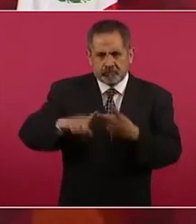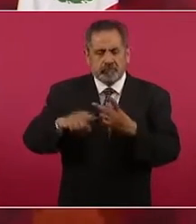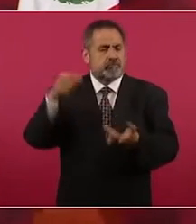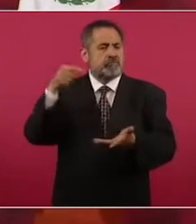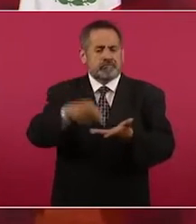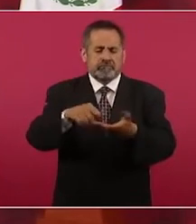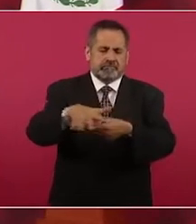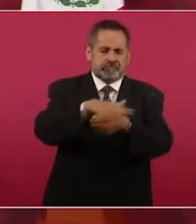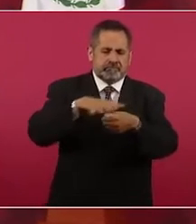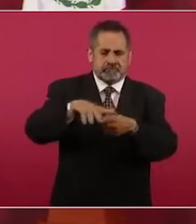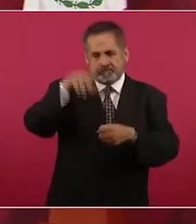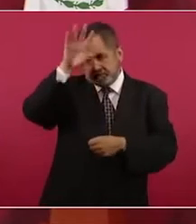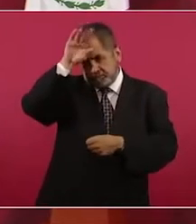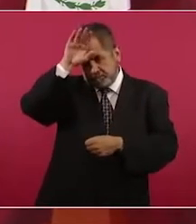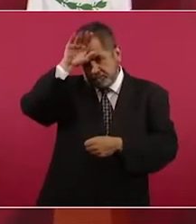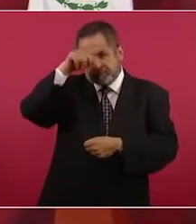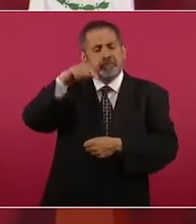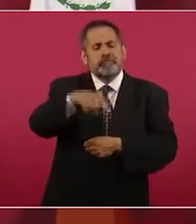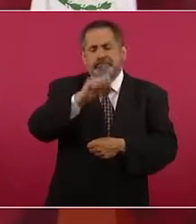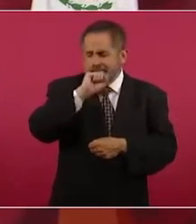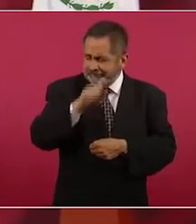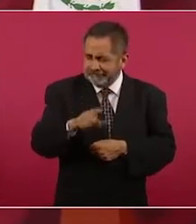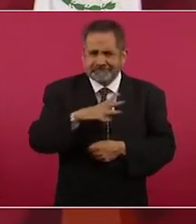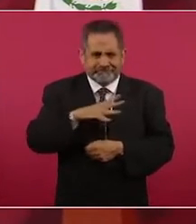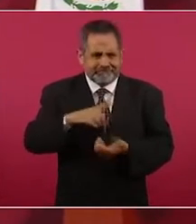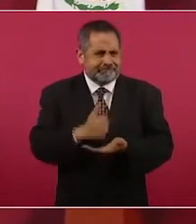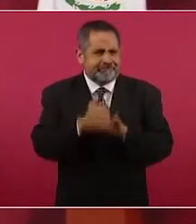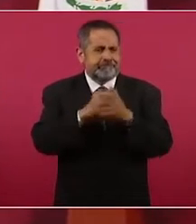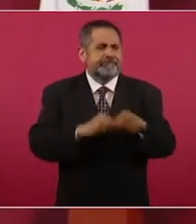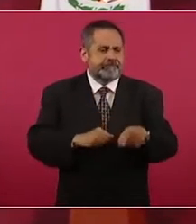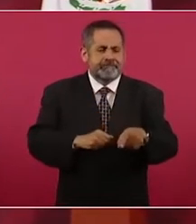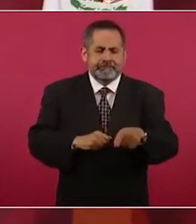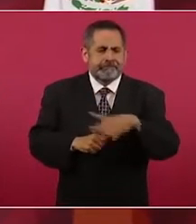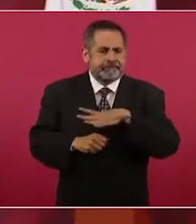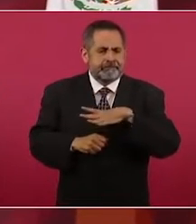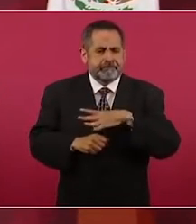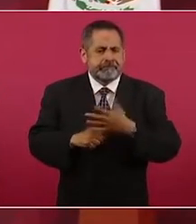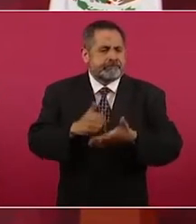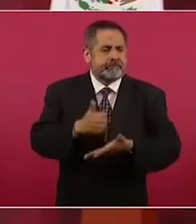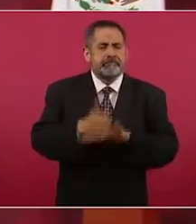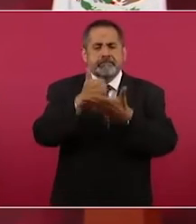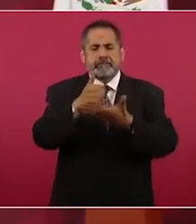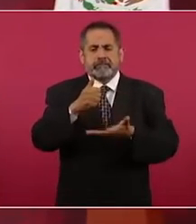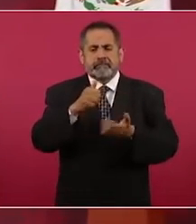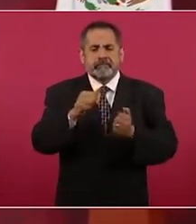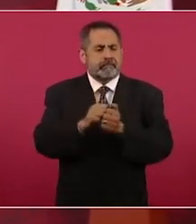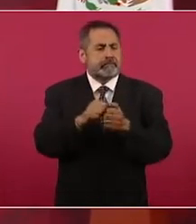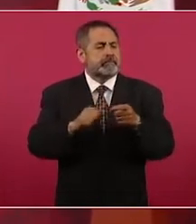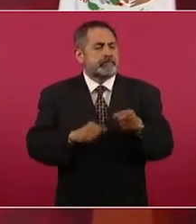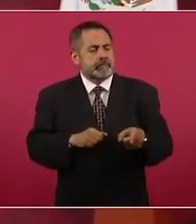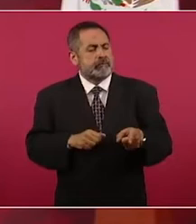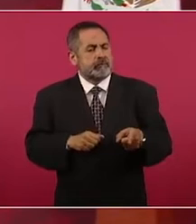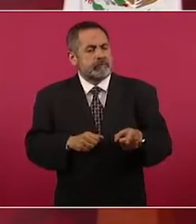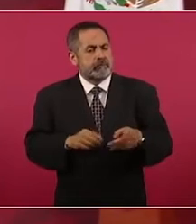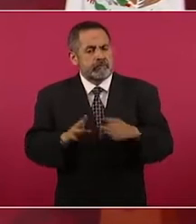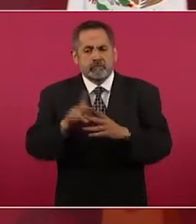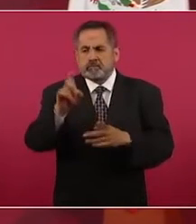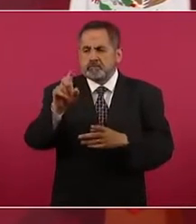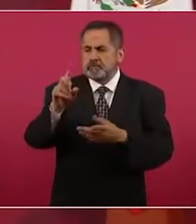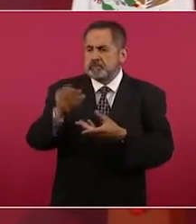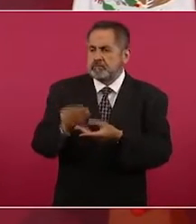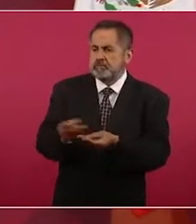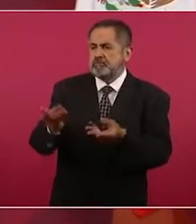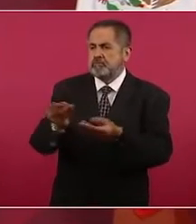conurbada, para ayudar en el abasto de agua.